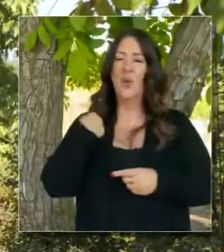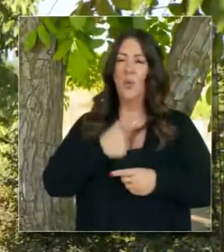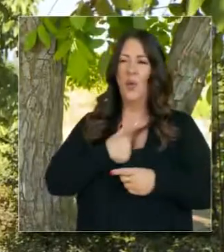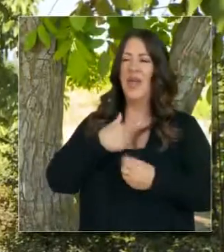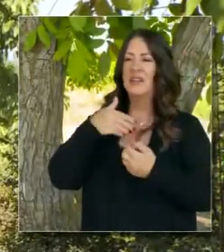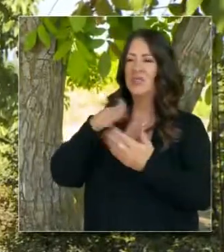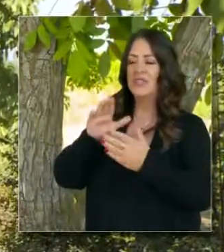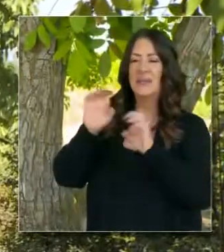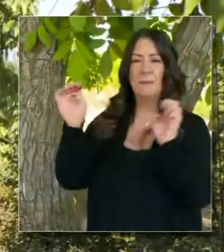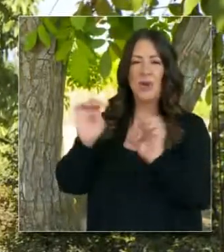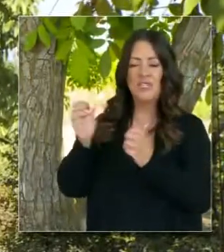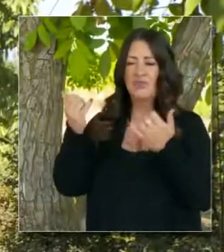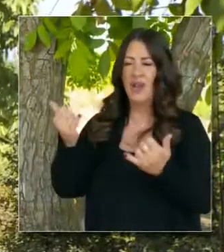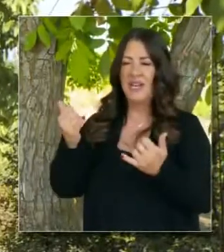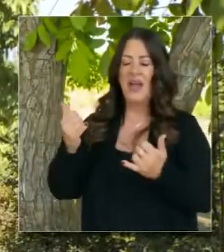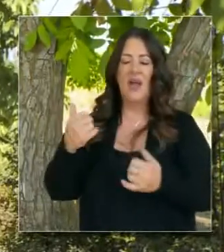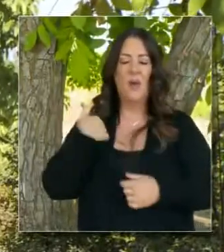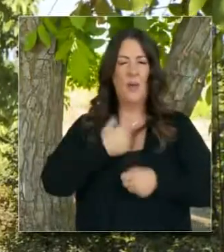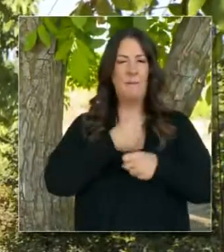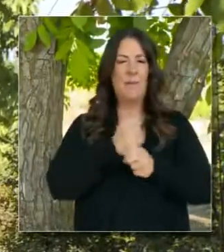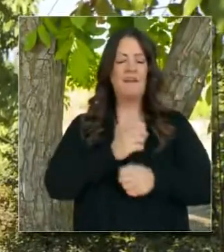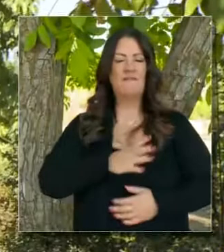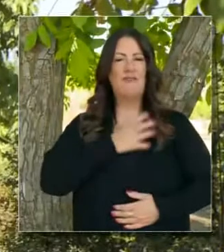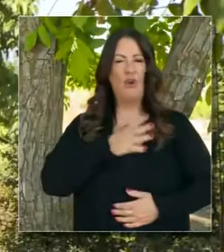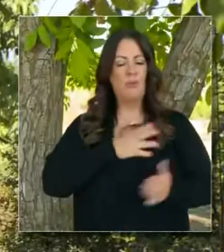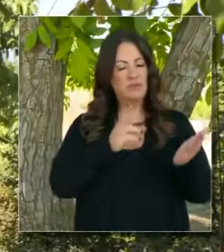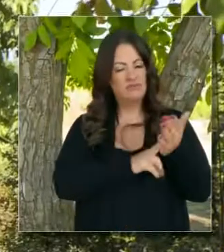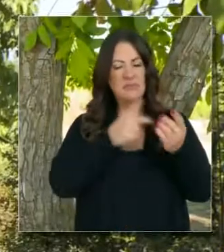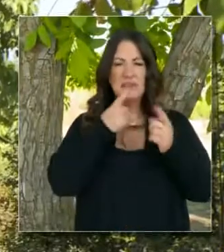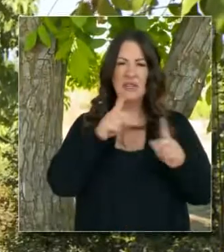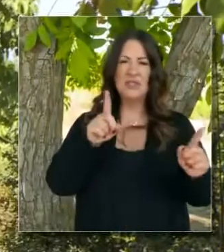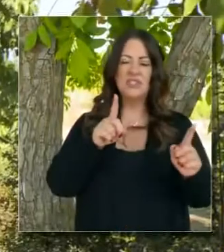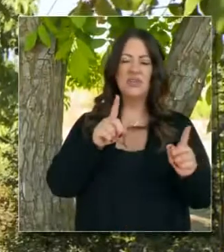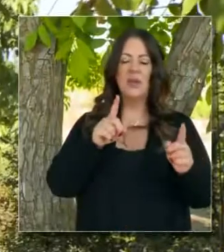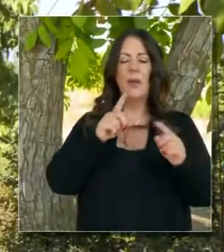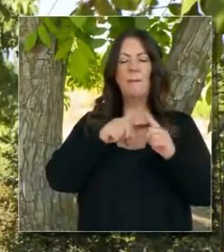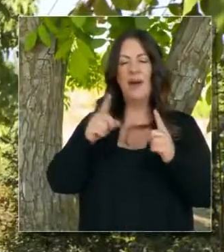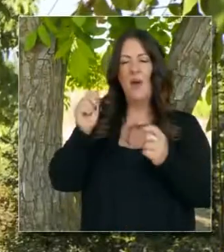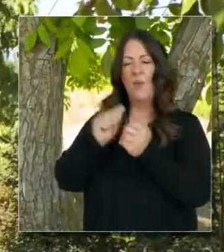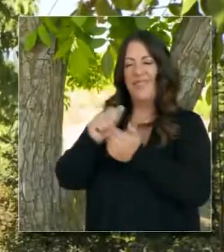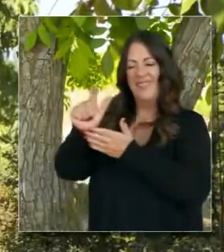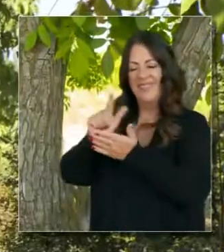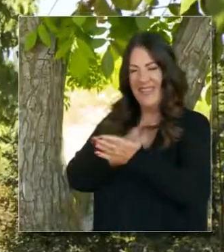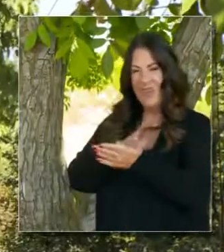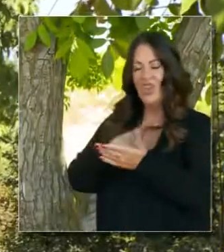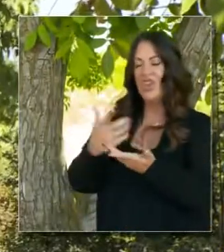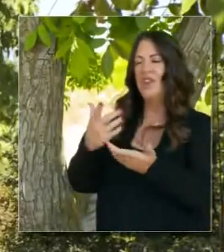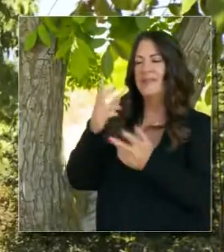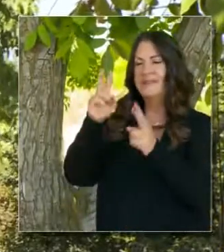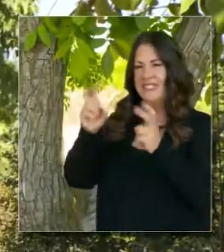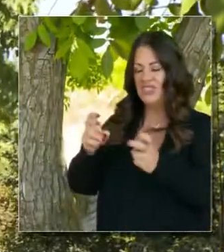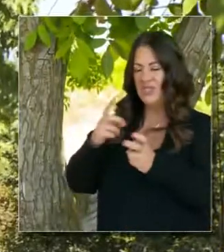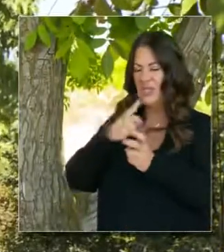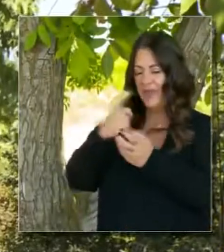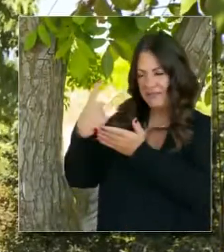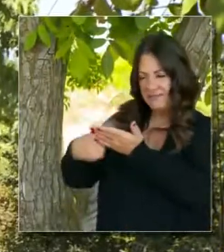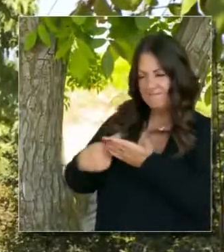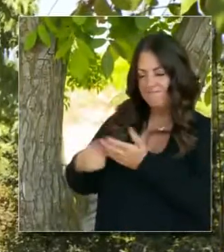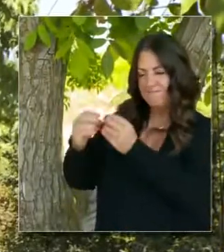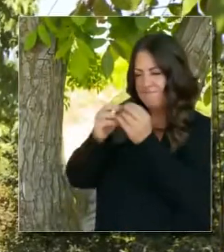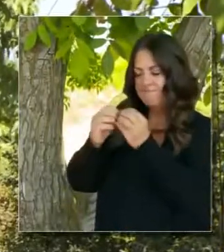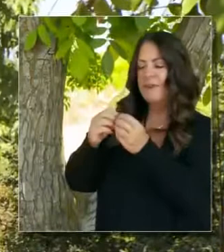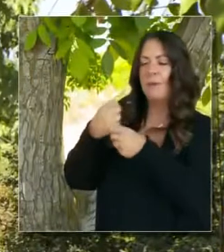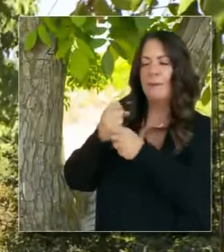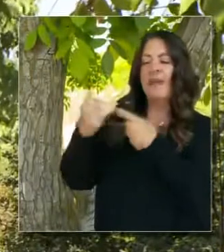soluciones para problemas como declaraciones formales. Estas conllevan cuestiones legales, en algunos casos